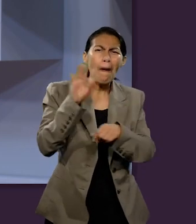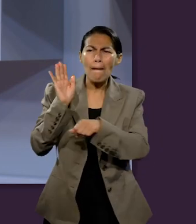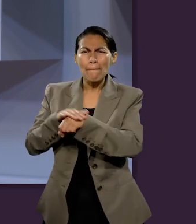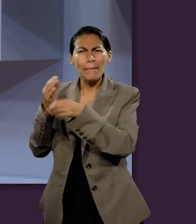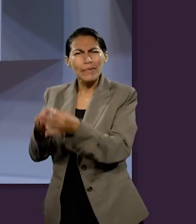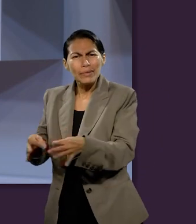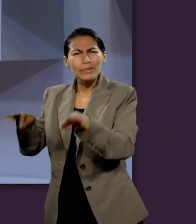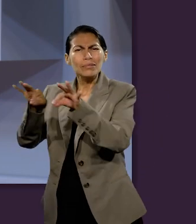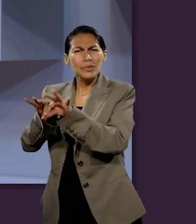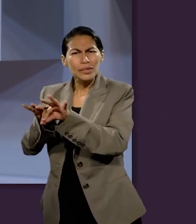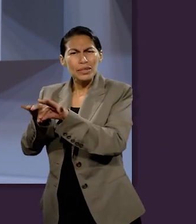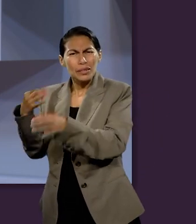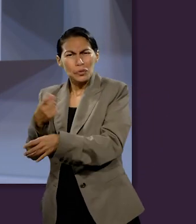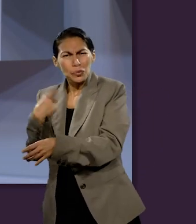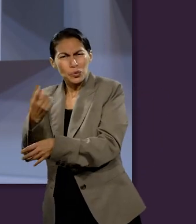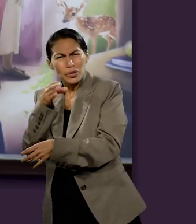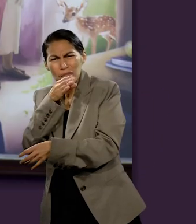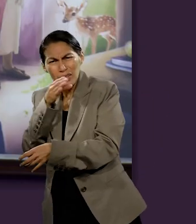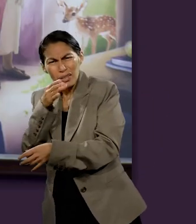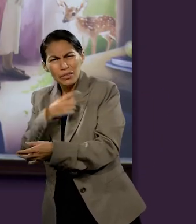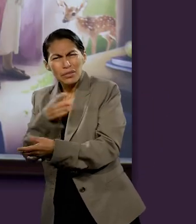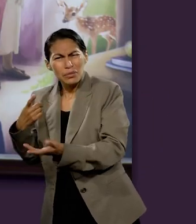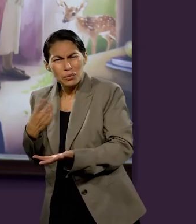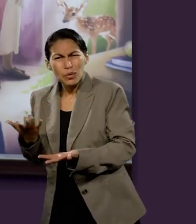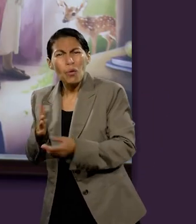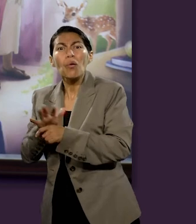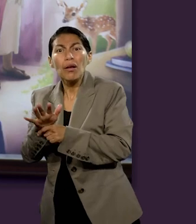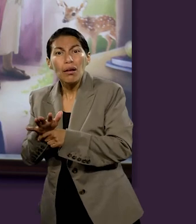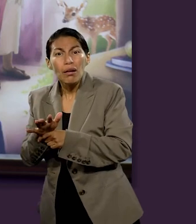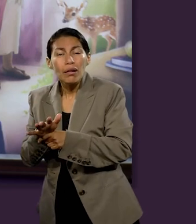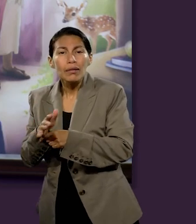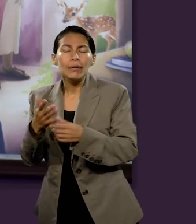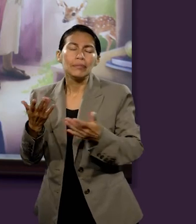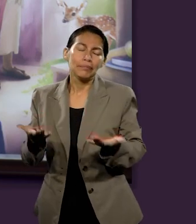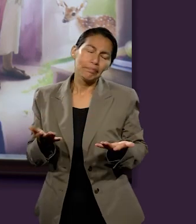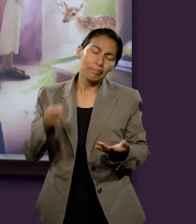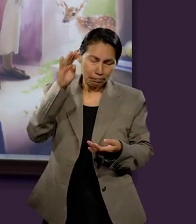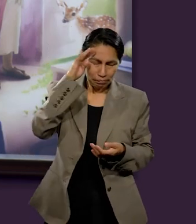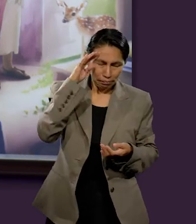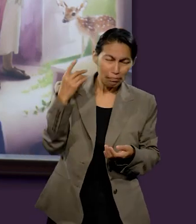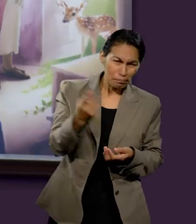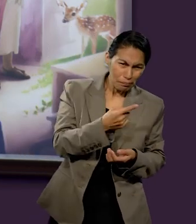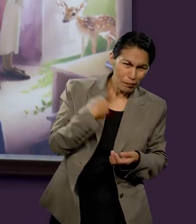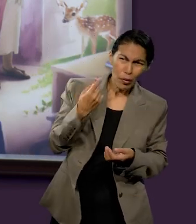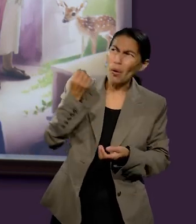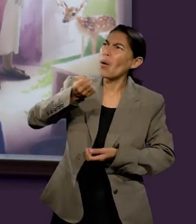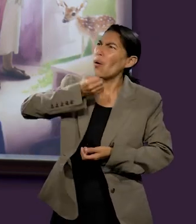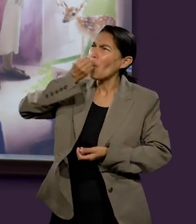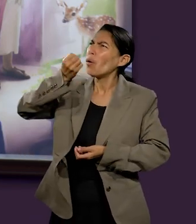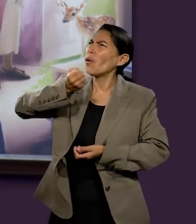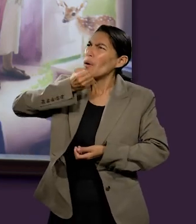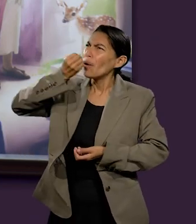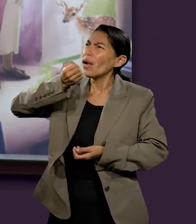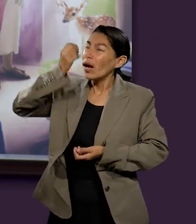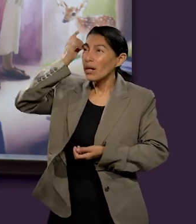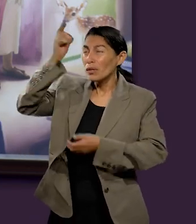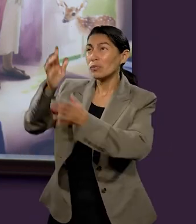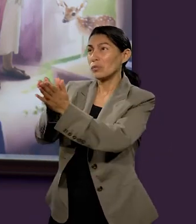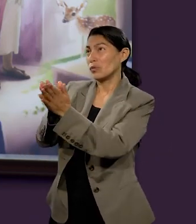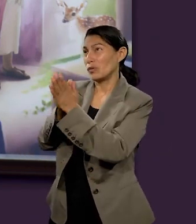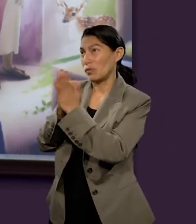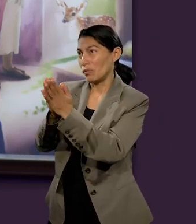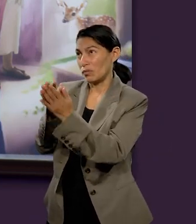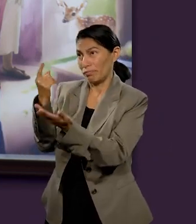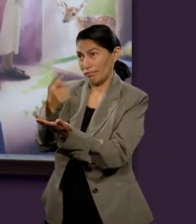a las prioridades que deberíamos tener como cristianos? debemos orar para que el Señor guíe nuestras motivaciones